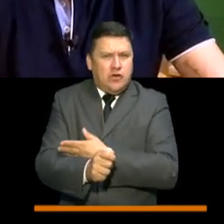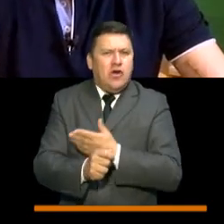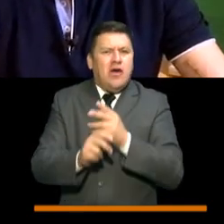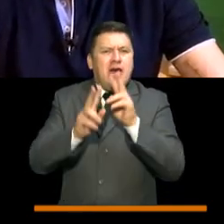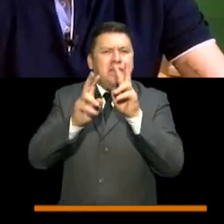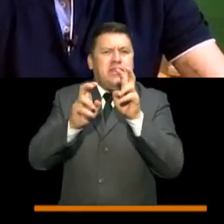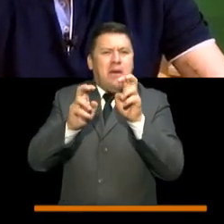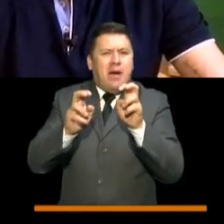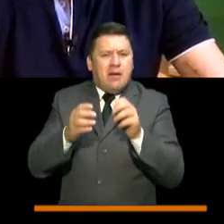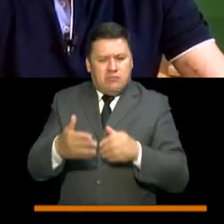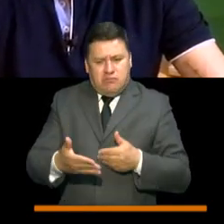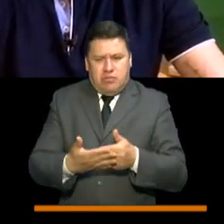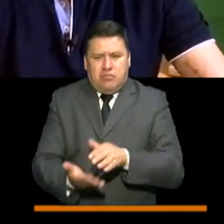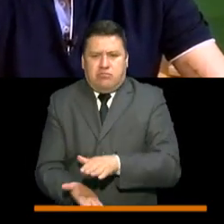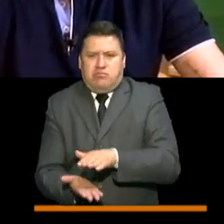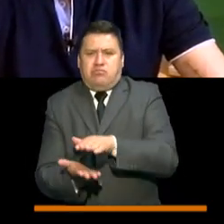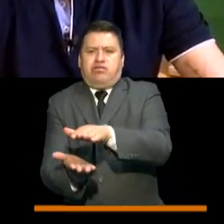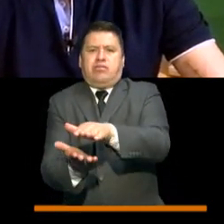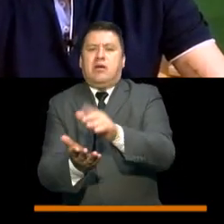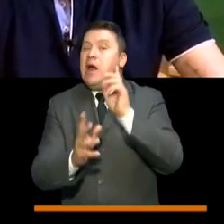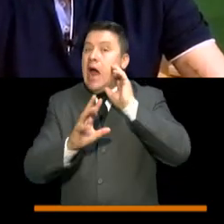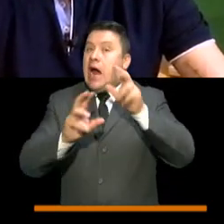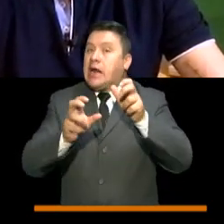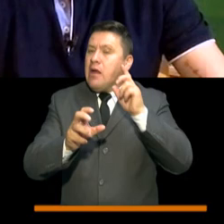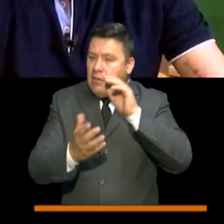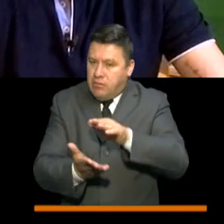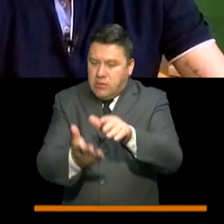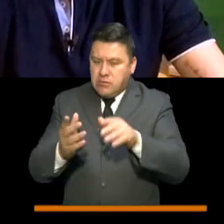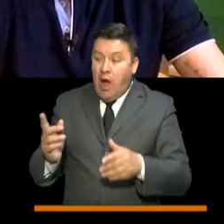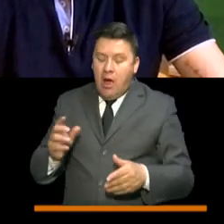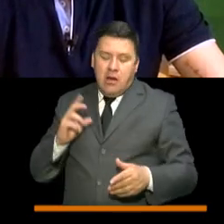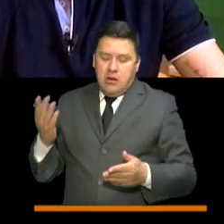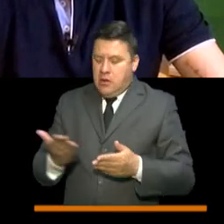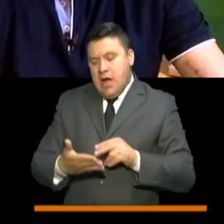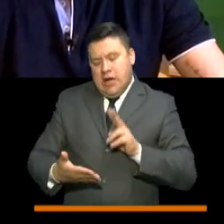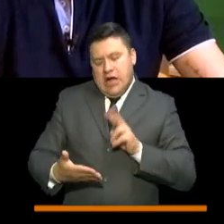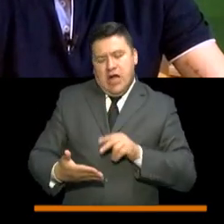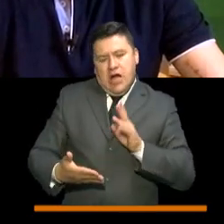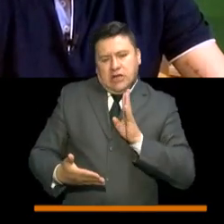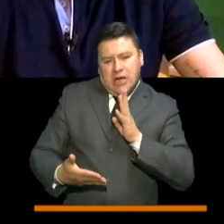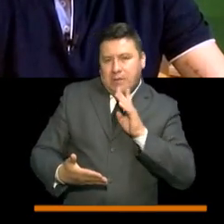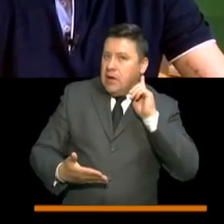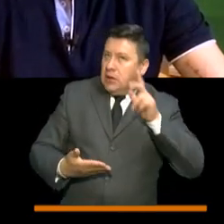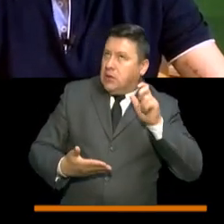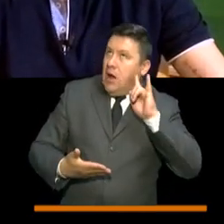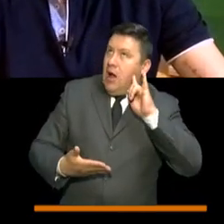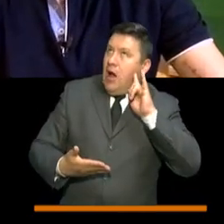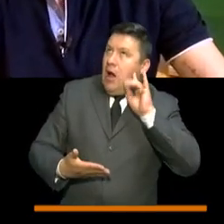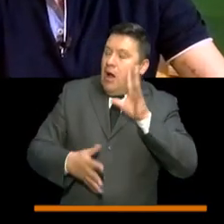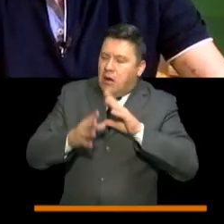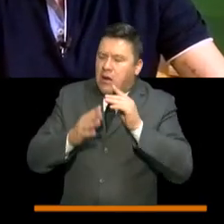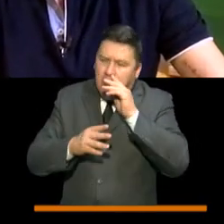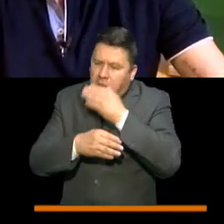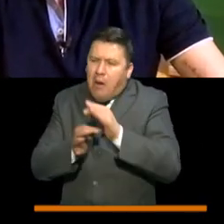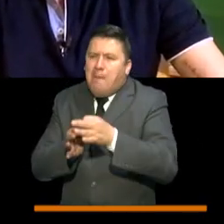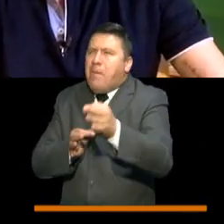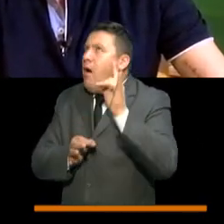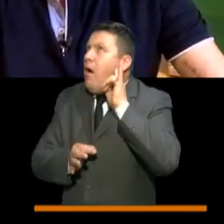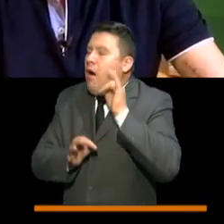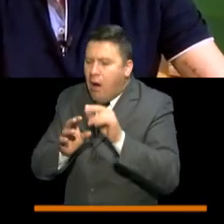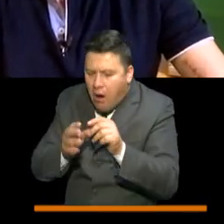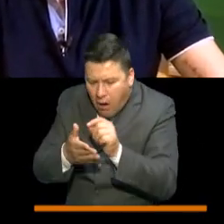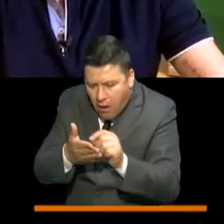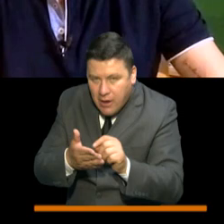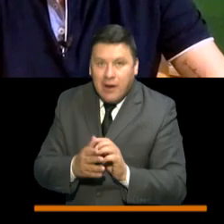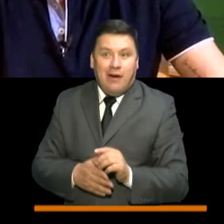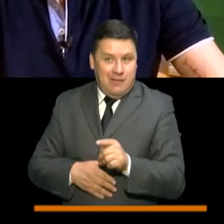contenidos que le hemos entregado a las emisoras comunitarias para fomentar todo lo que es la comprensión de lectura. Y